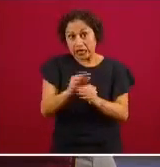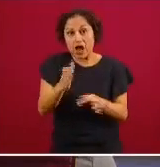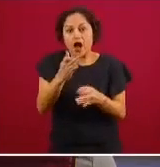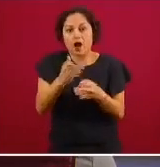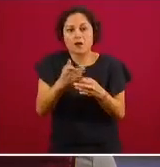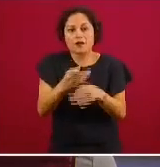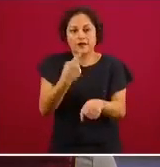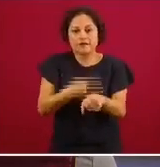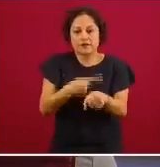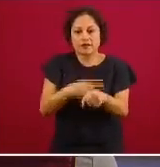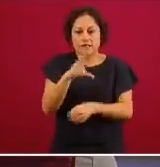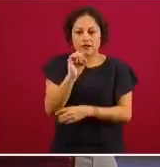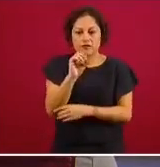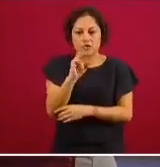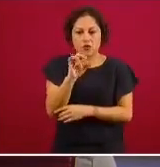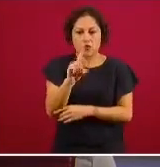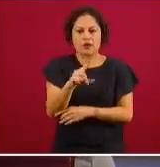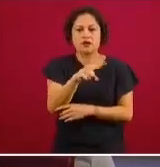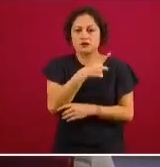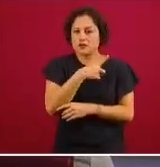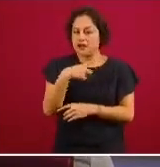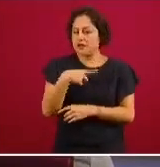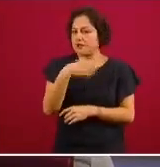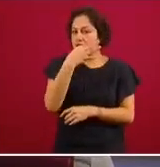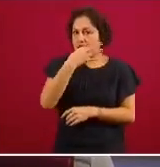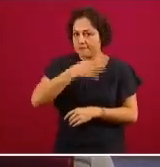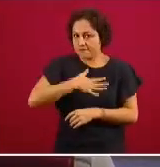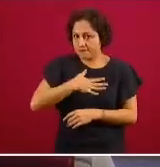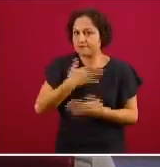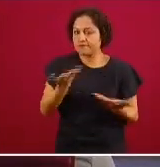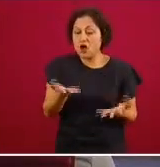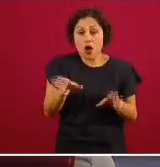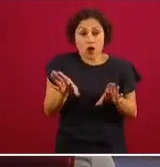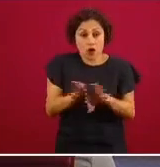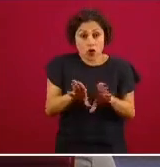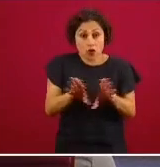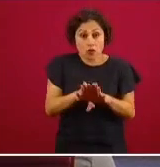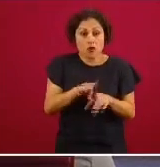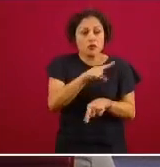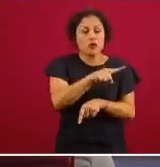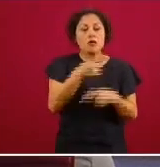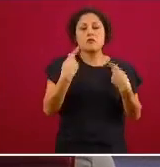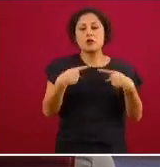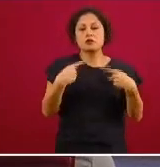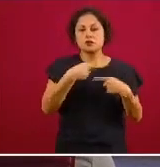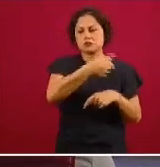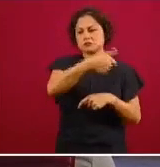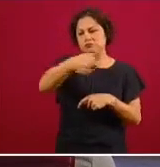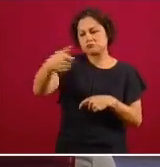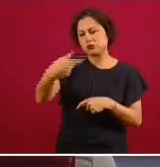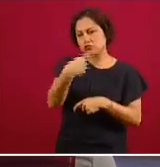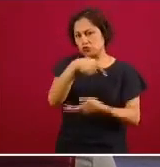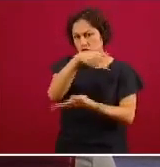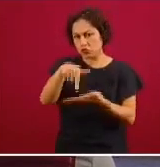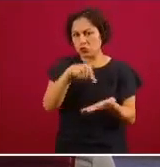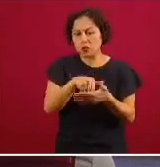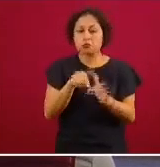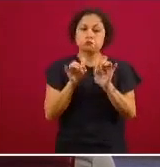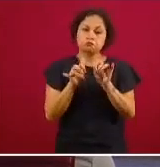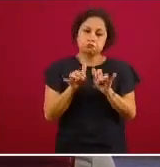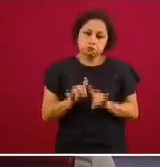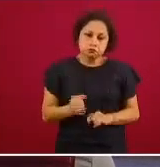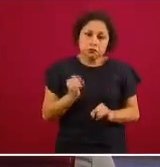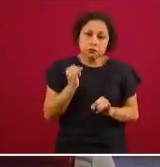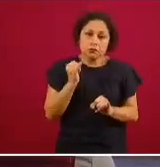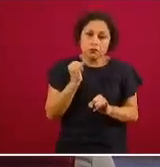obligatoria ¿cómo lo hacen? en el caso de COVID lo hacen a través de una plataforma informática que es la plataforma del sistema